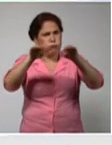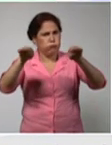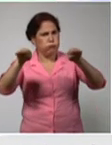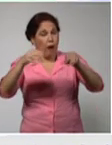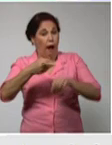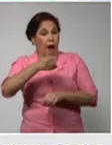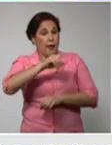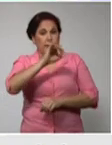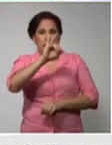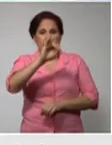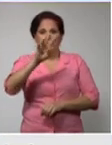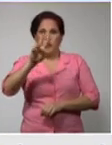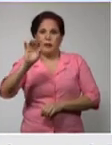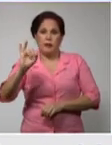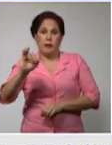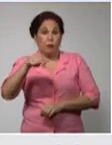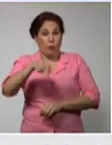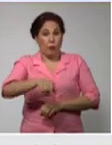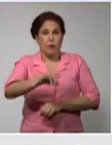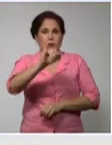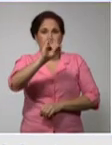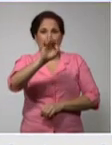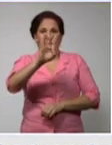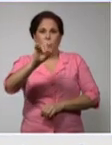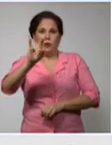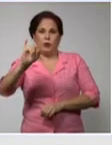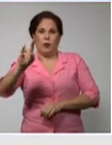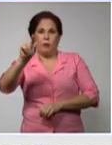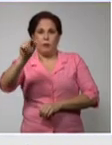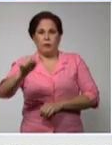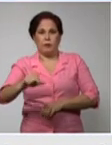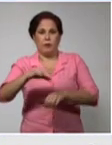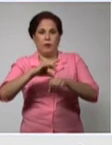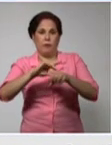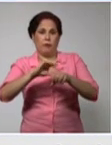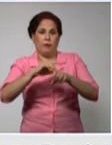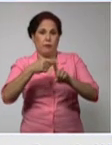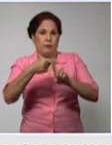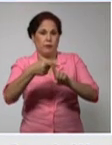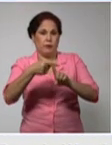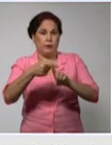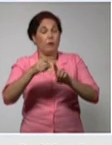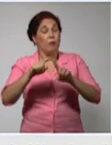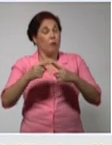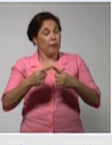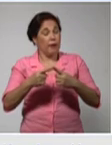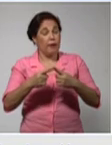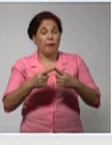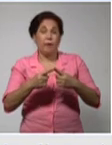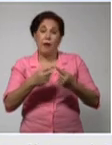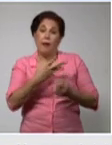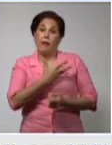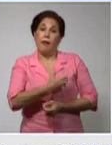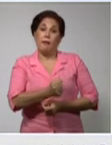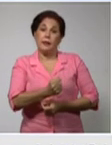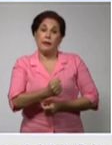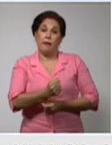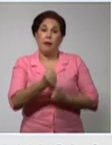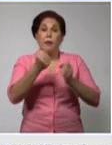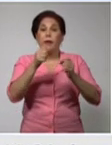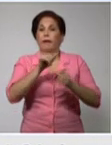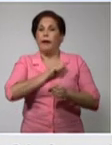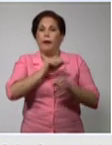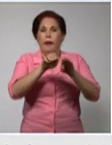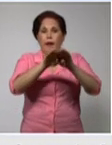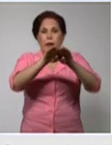727 hoy 689 casos positivos pero que lamentablemente esa meseta lo